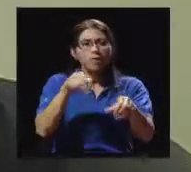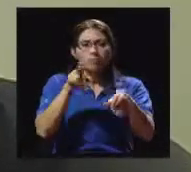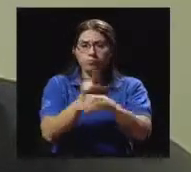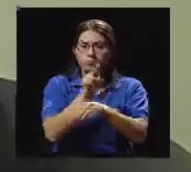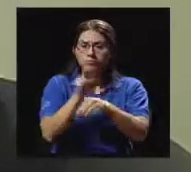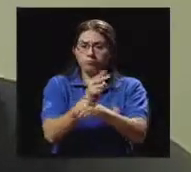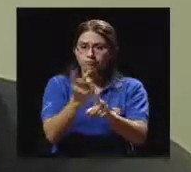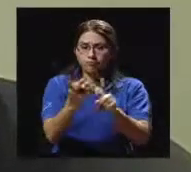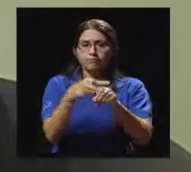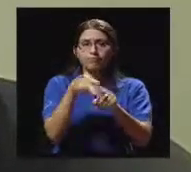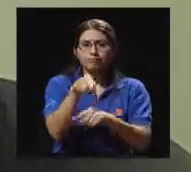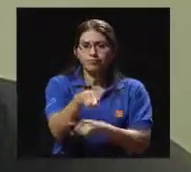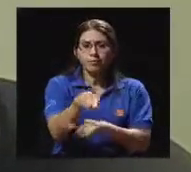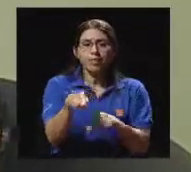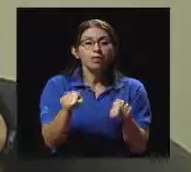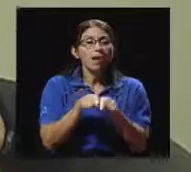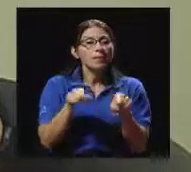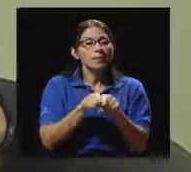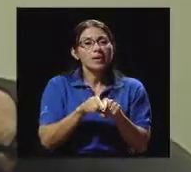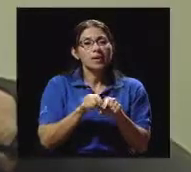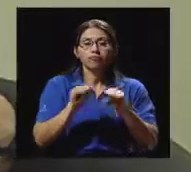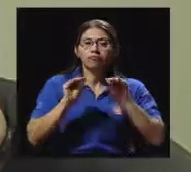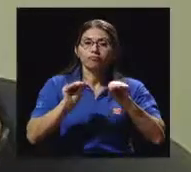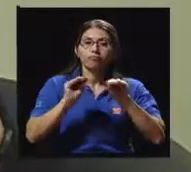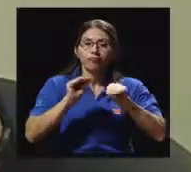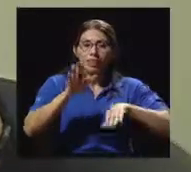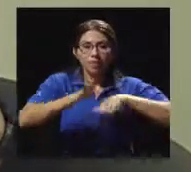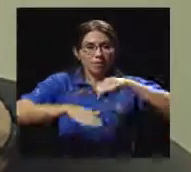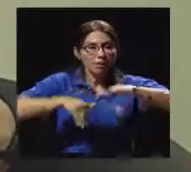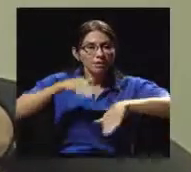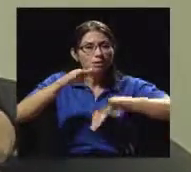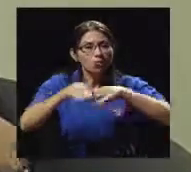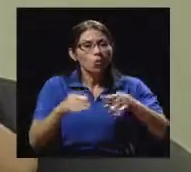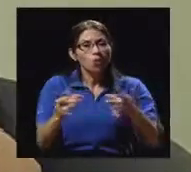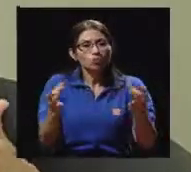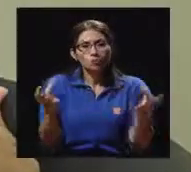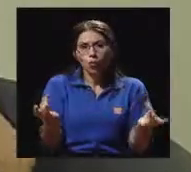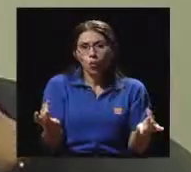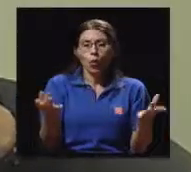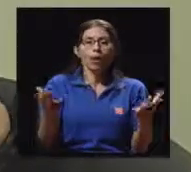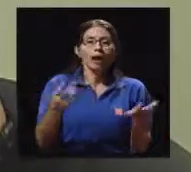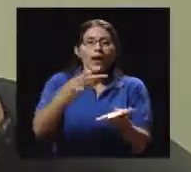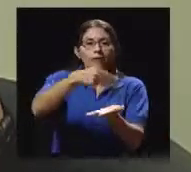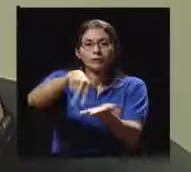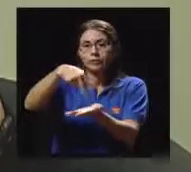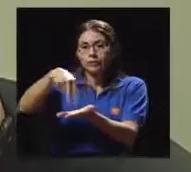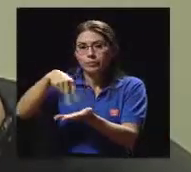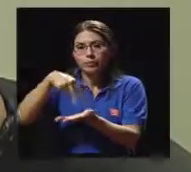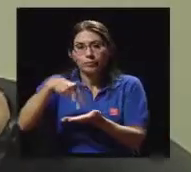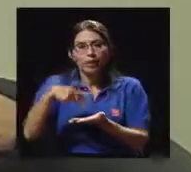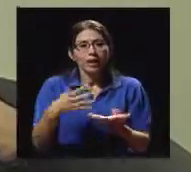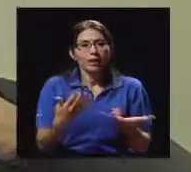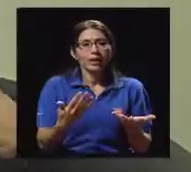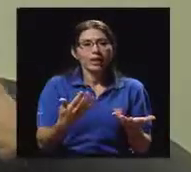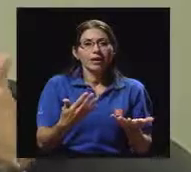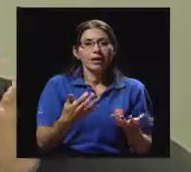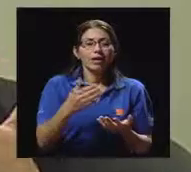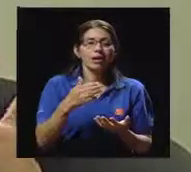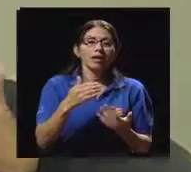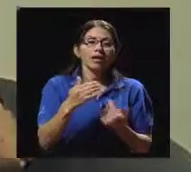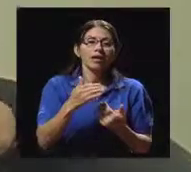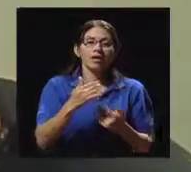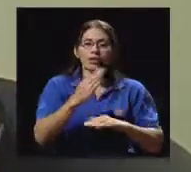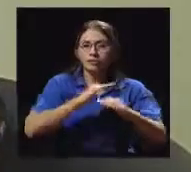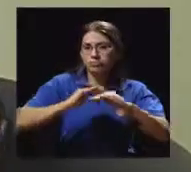universidad. Tenemos natación, tenemos yoga, tenemos coreografía aeróbica, tenemos jiu-jitsu,